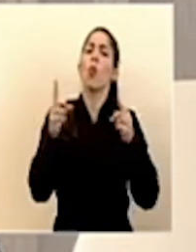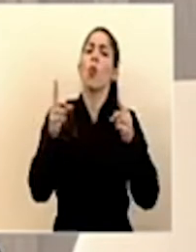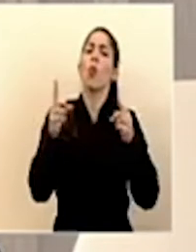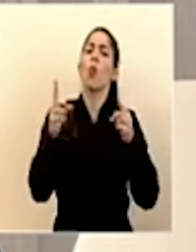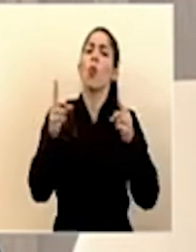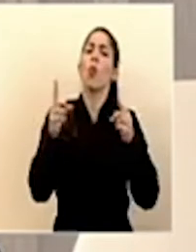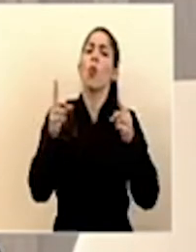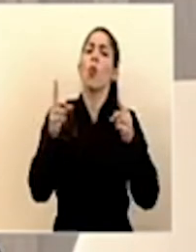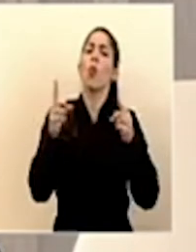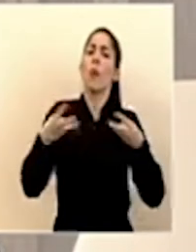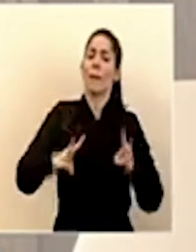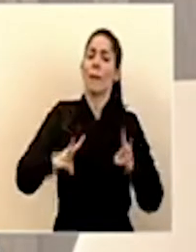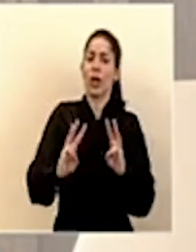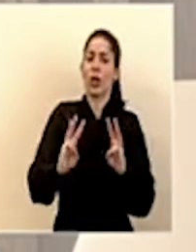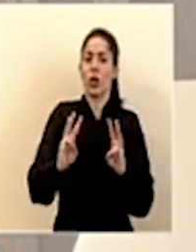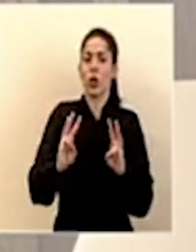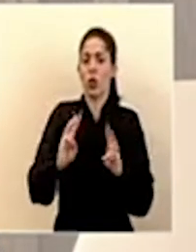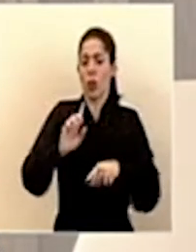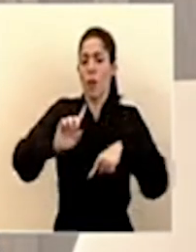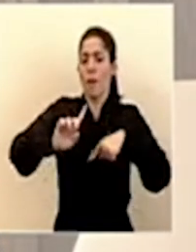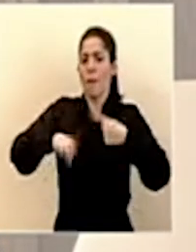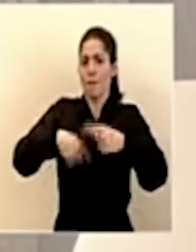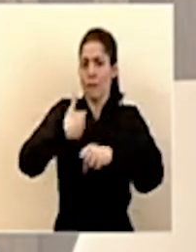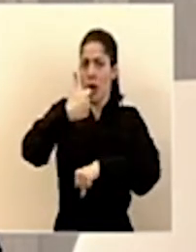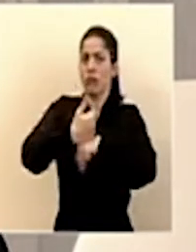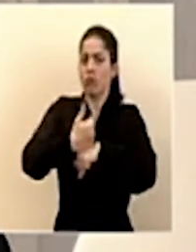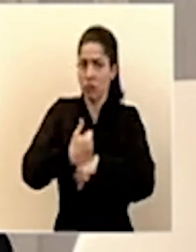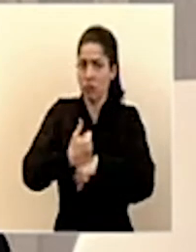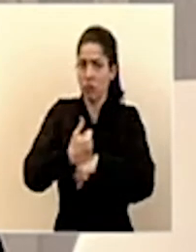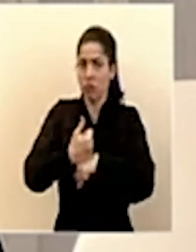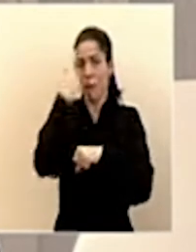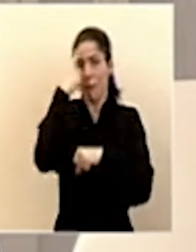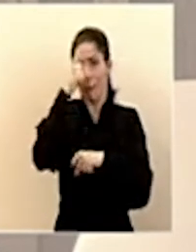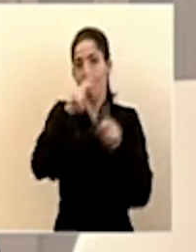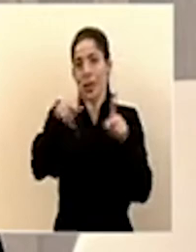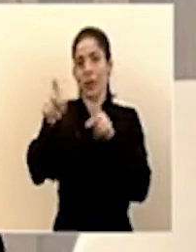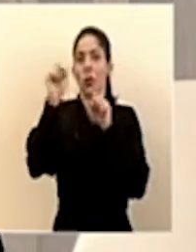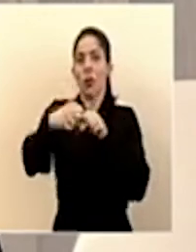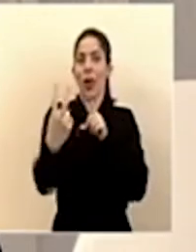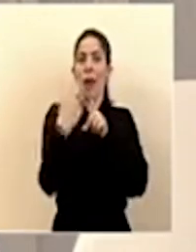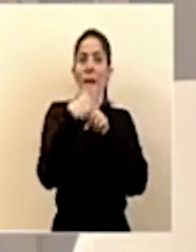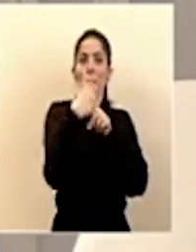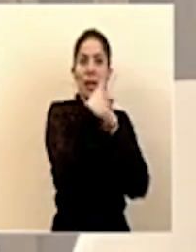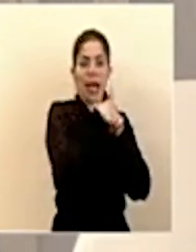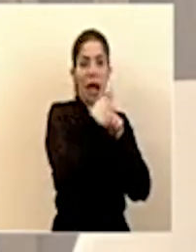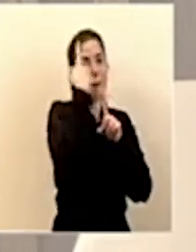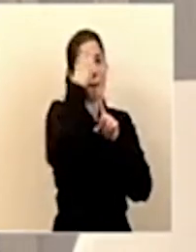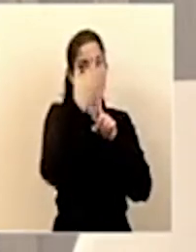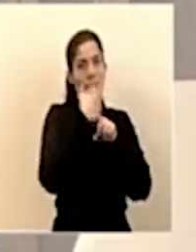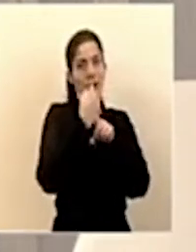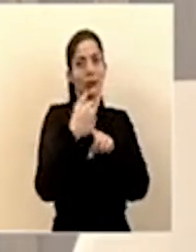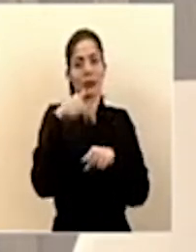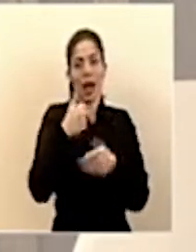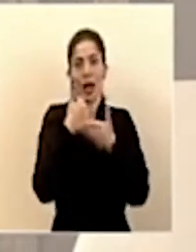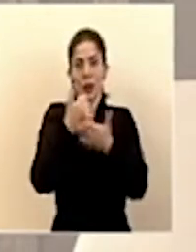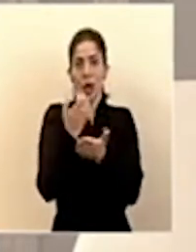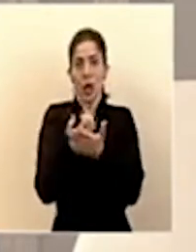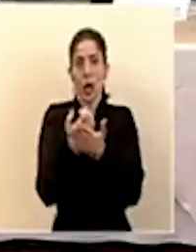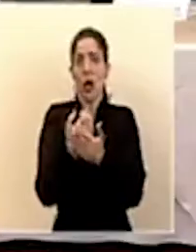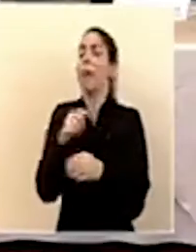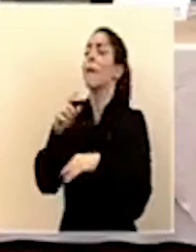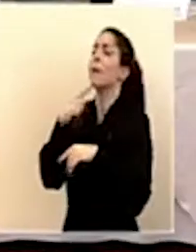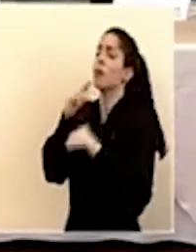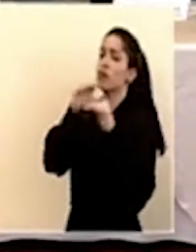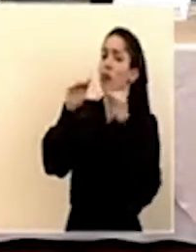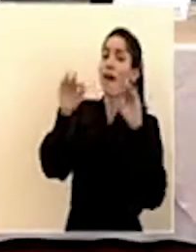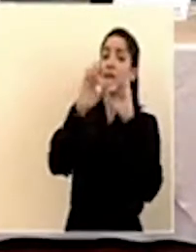mecanismo en el que, por el cual, digamos, se aplica o se accede a este apoyo económico. Sí, pedirle a las familias